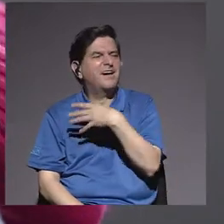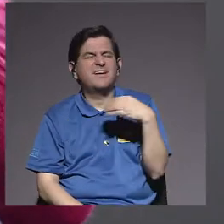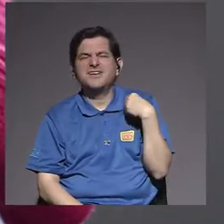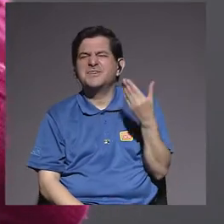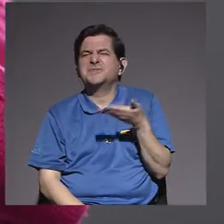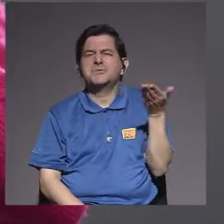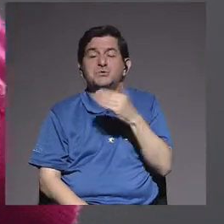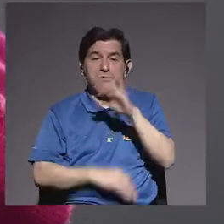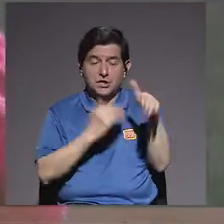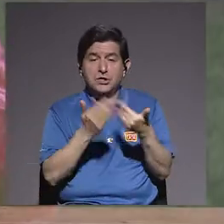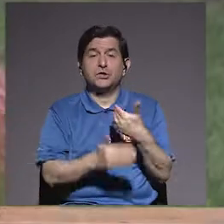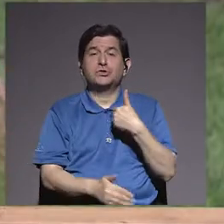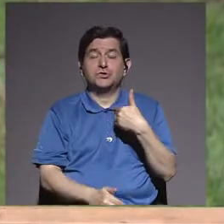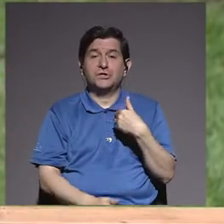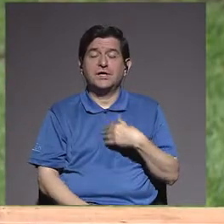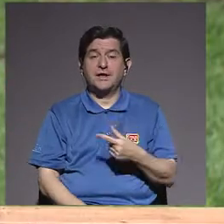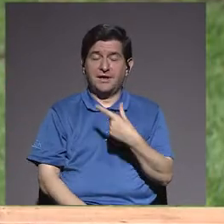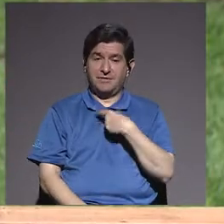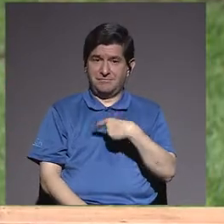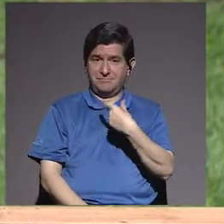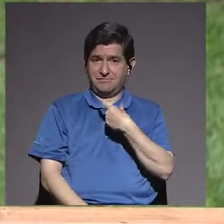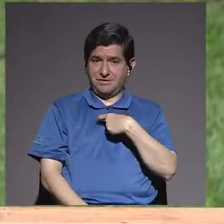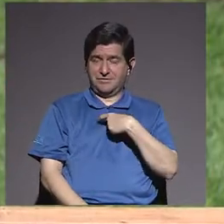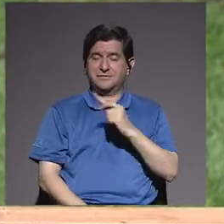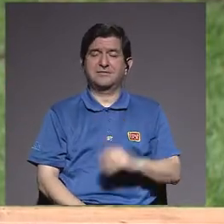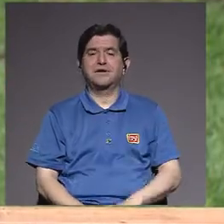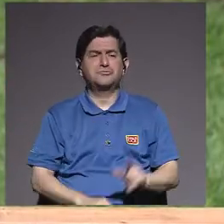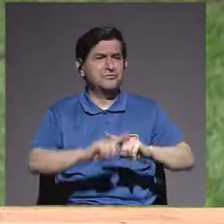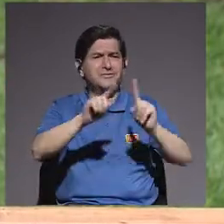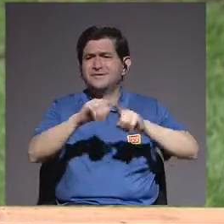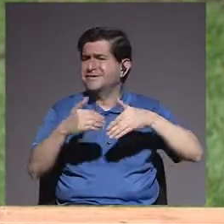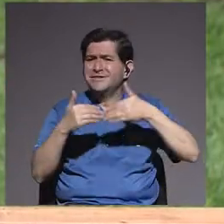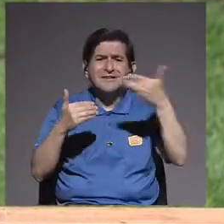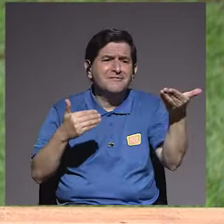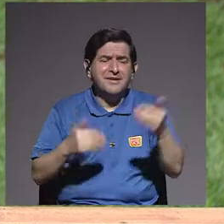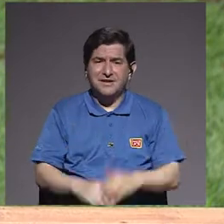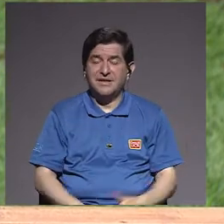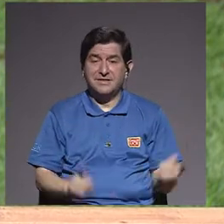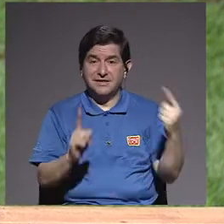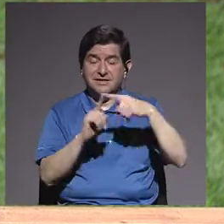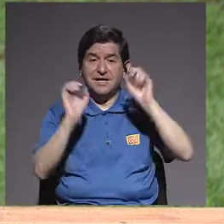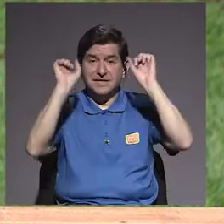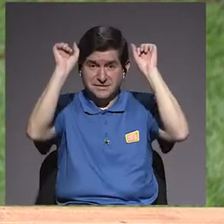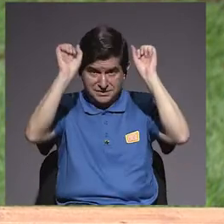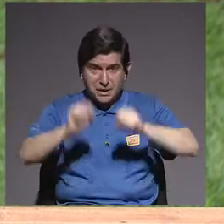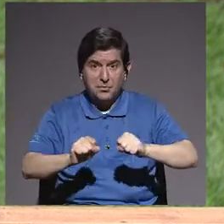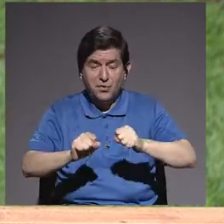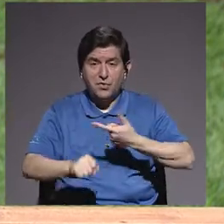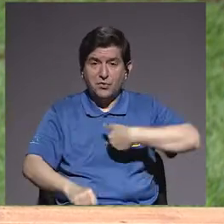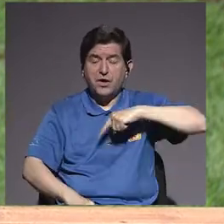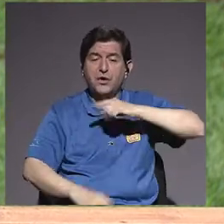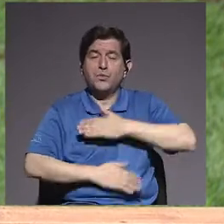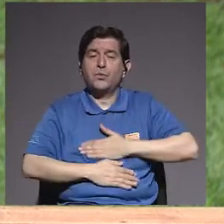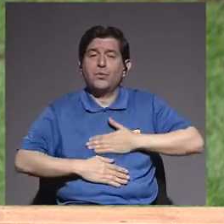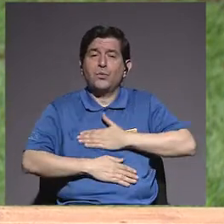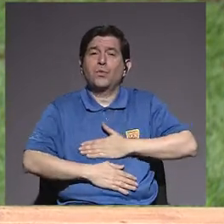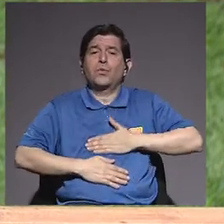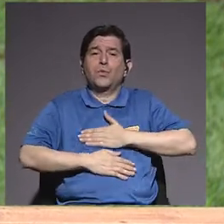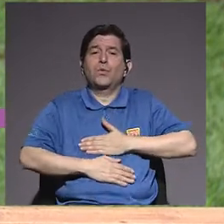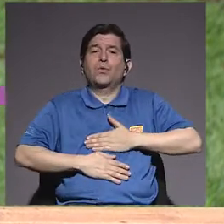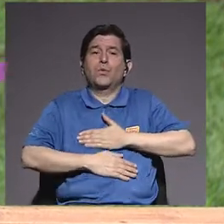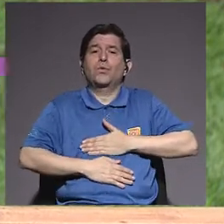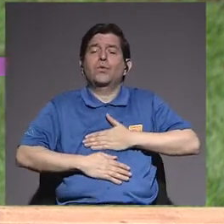gusta. Todos tenemos gustos por diferentes cosas y hasta donde las podamos disfrutar.